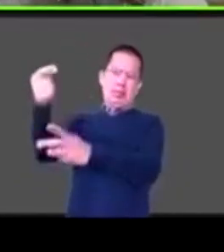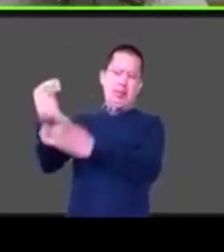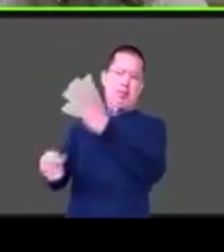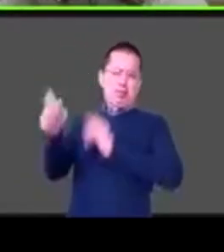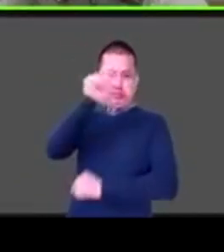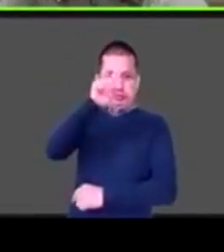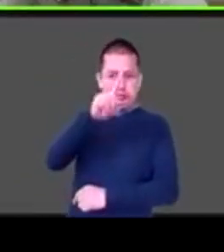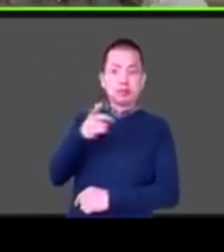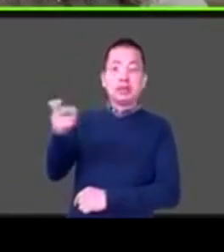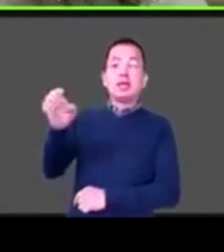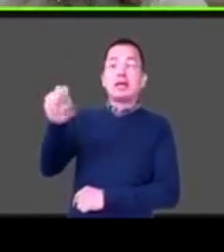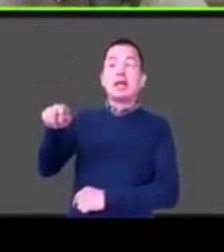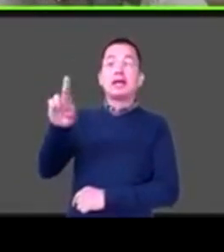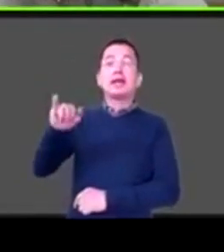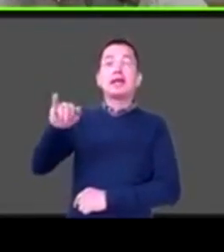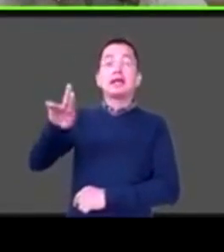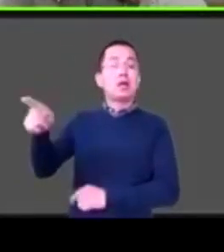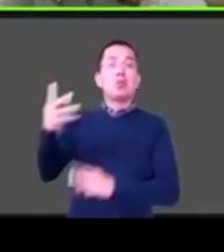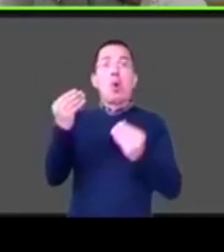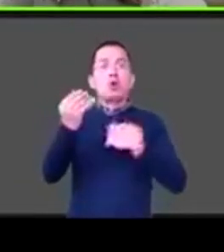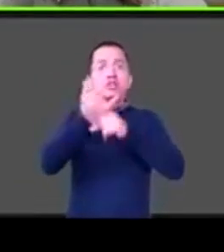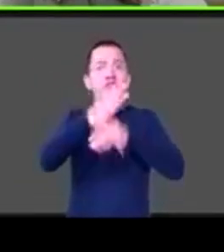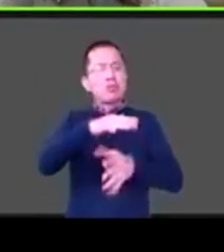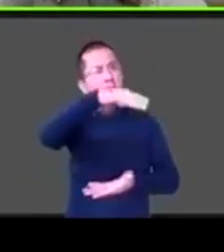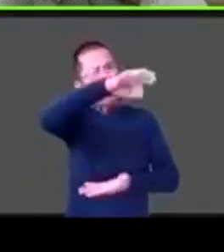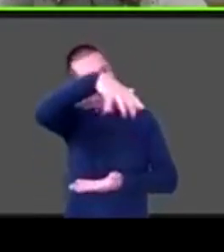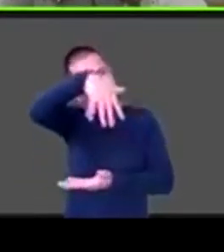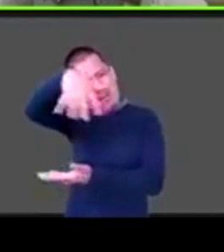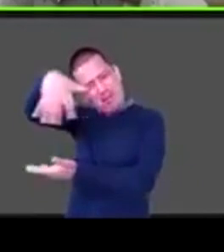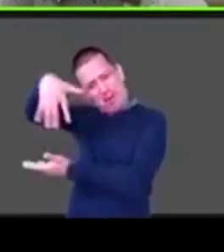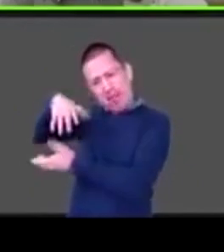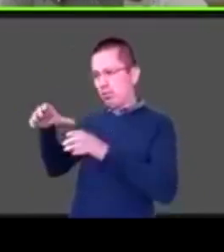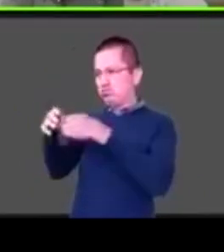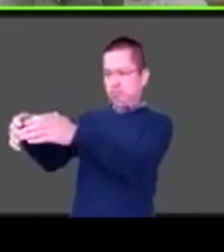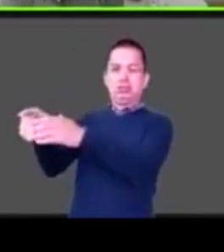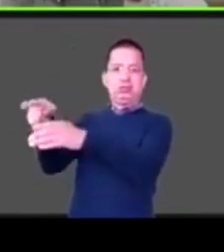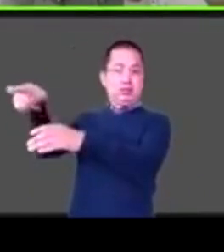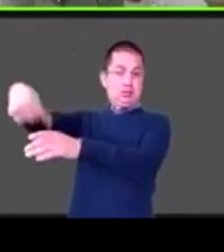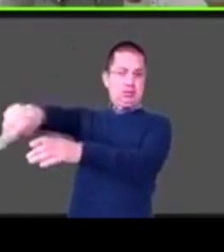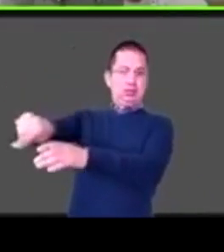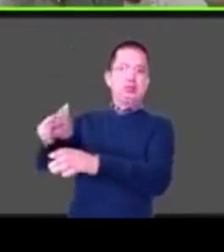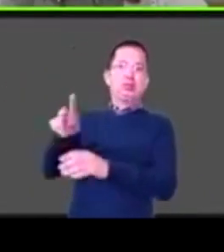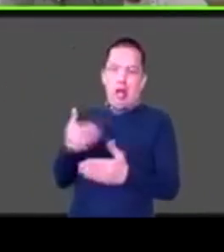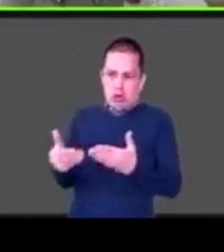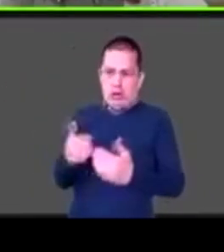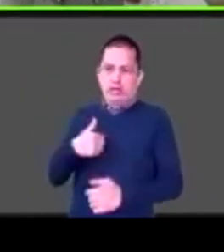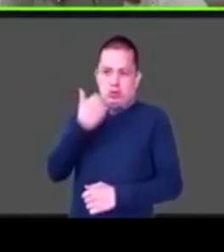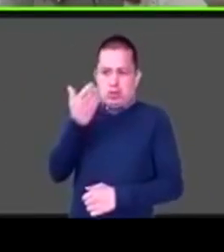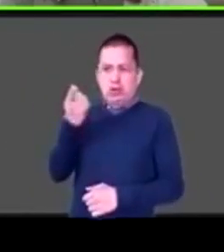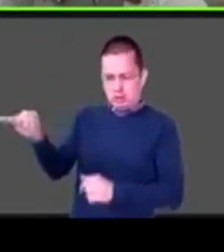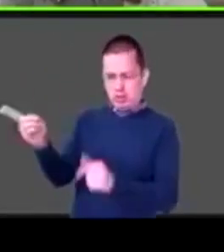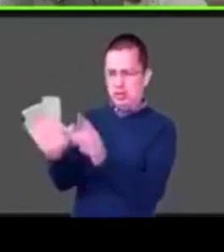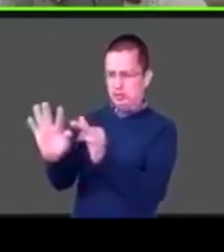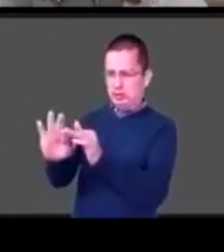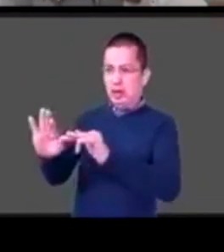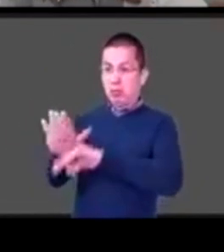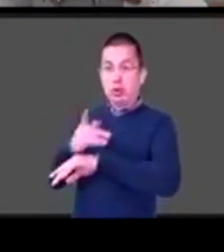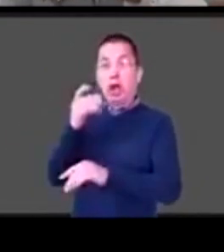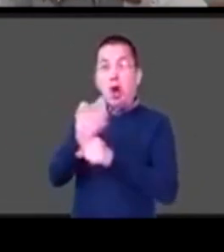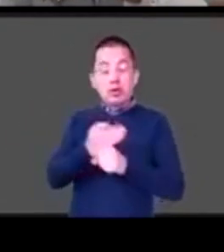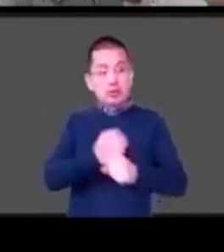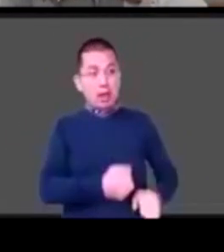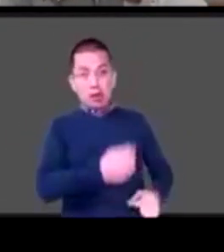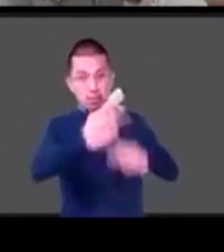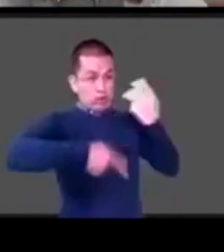hemos estado hablando juntando un montón de información y me encantaría que él ahora nos la compartiera porque hay cientos de pedidos Sí, muchas